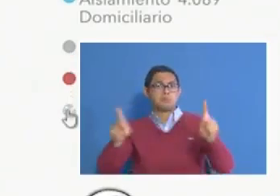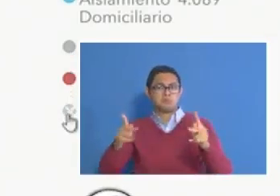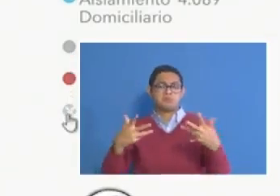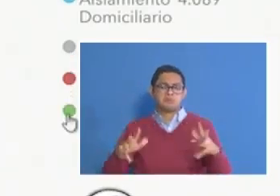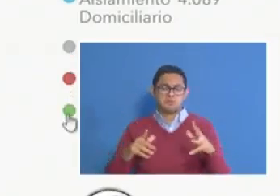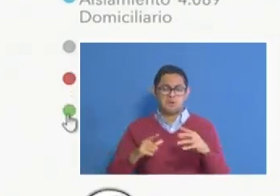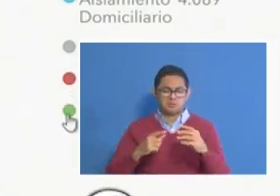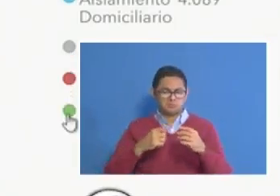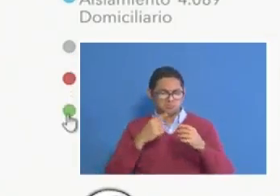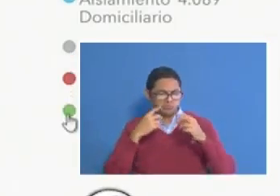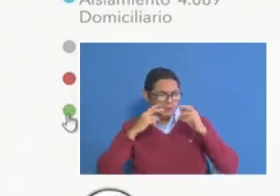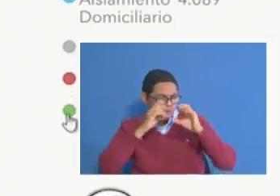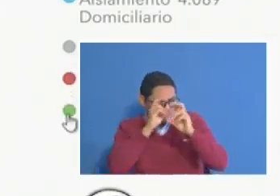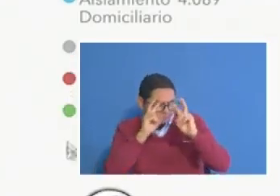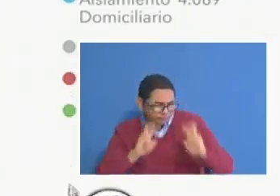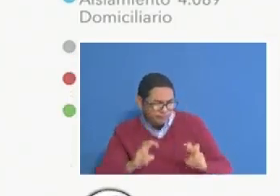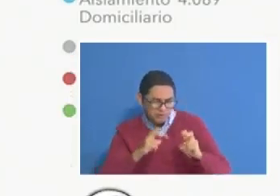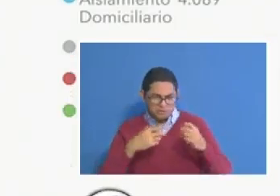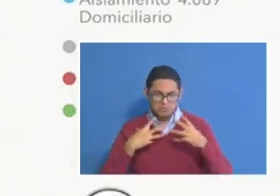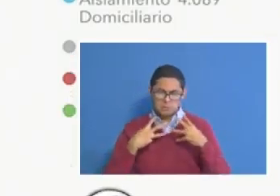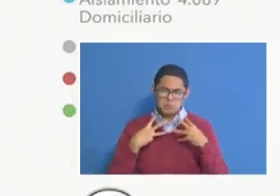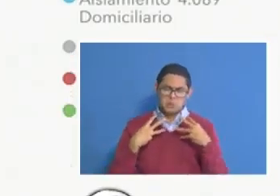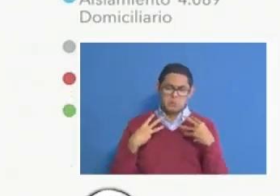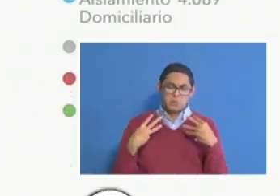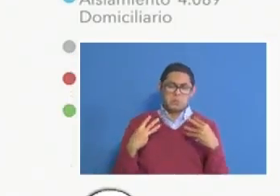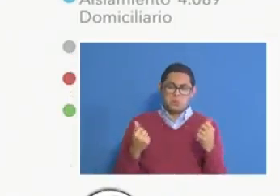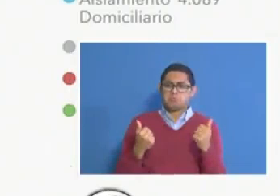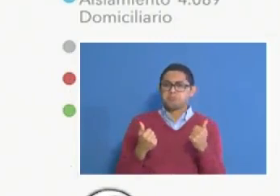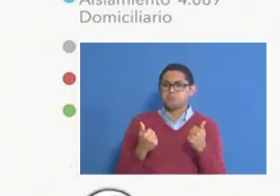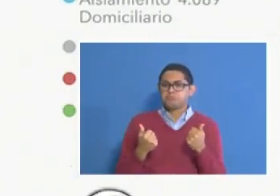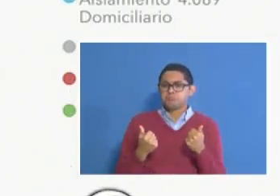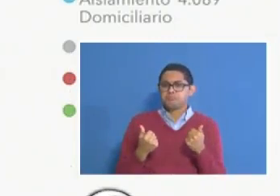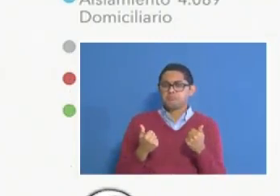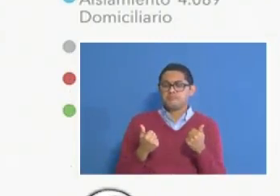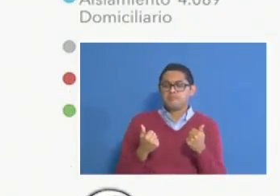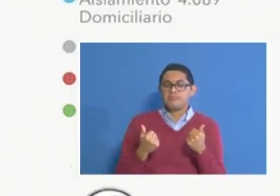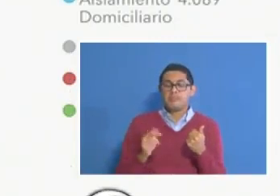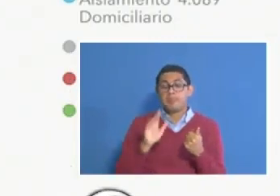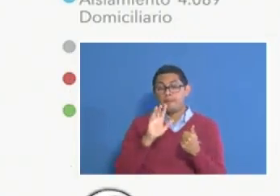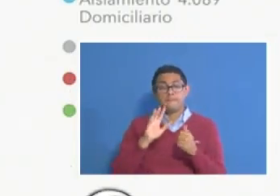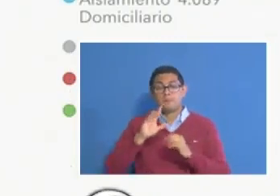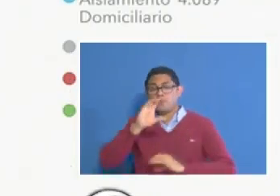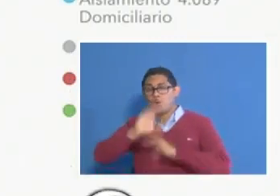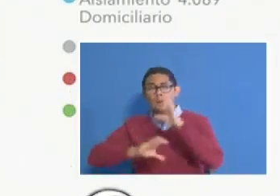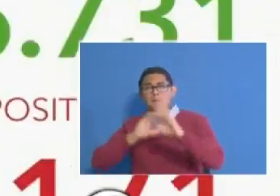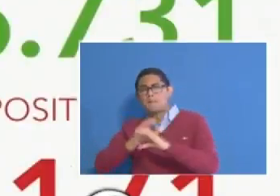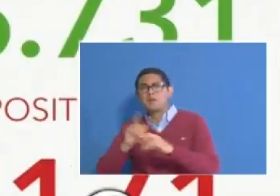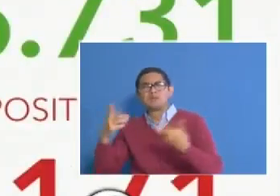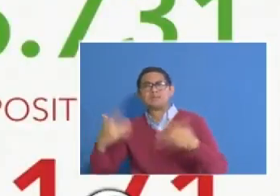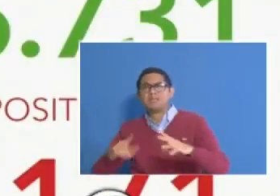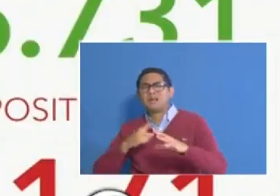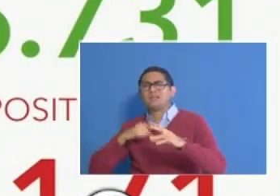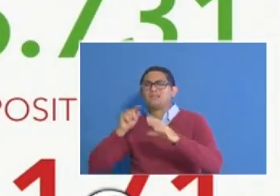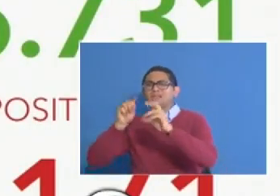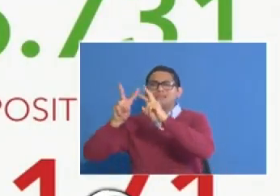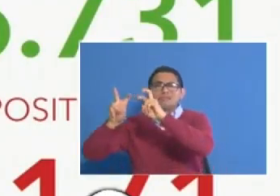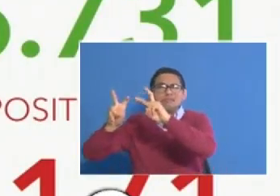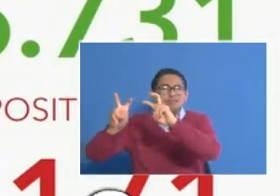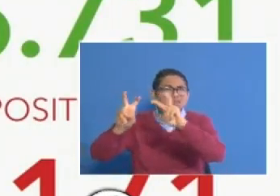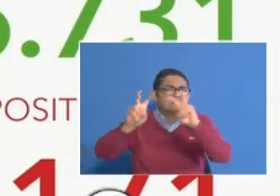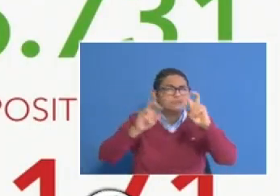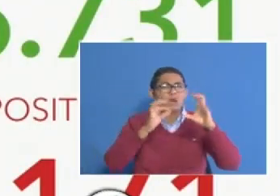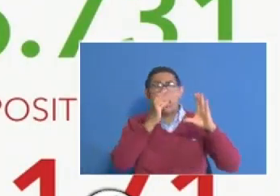laboratorio. En cuanto al total de pruebas realizadas, tenemos un